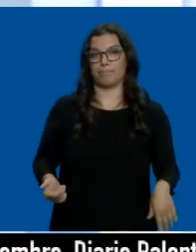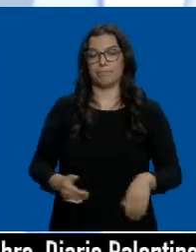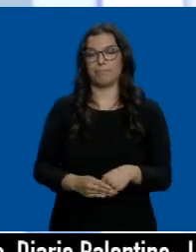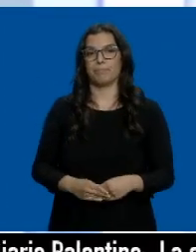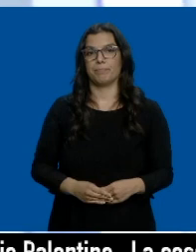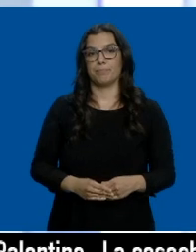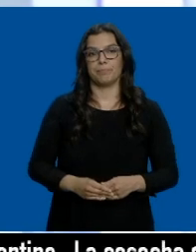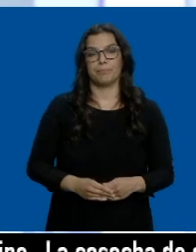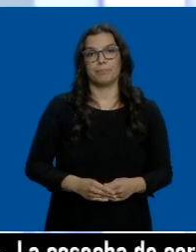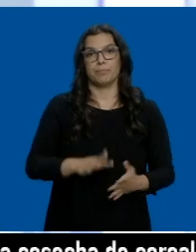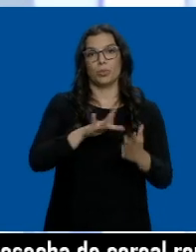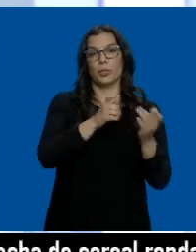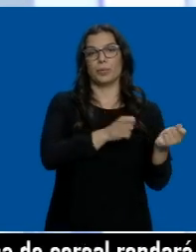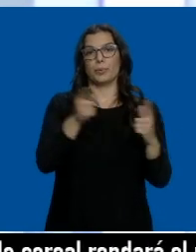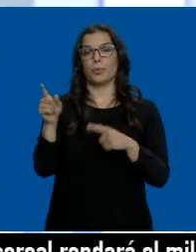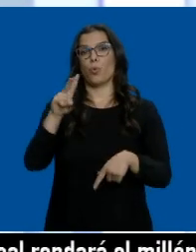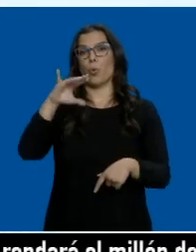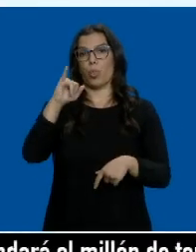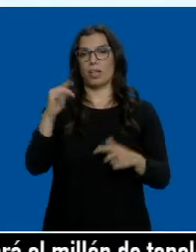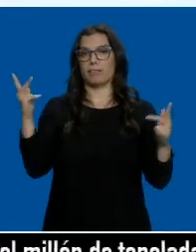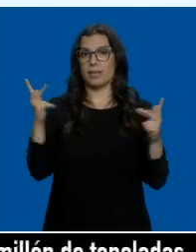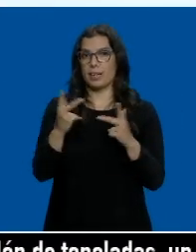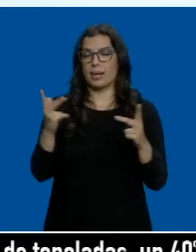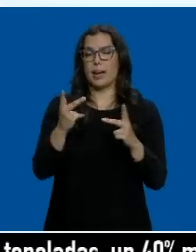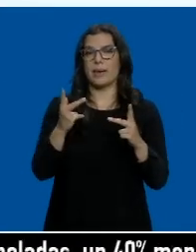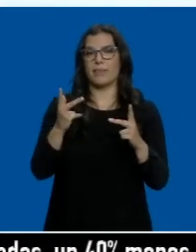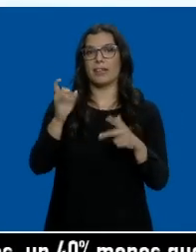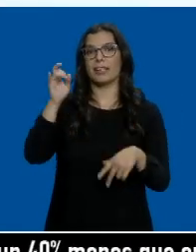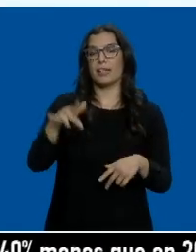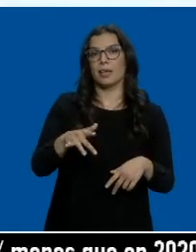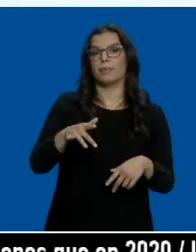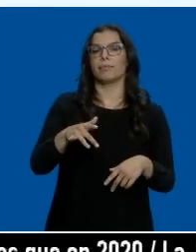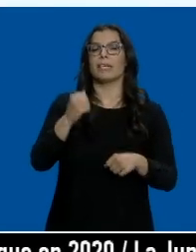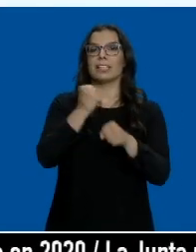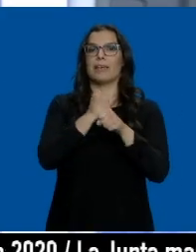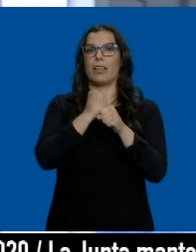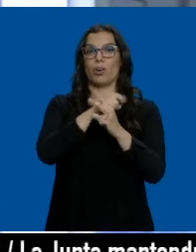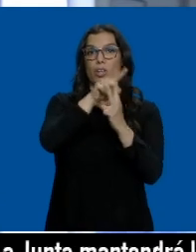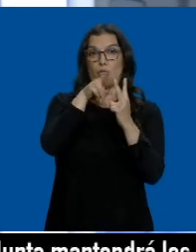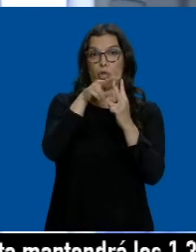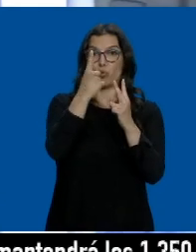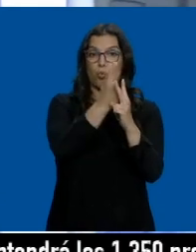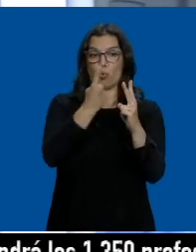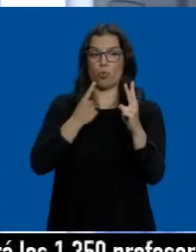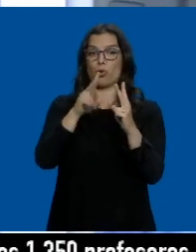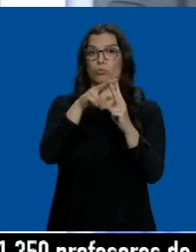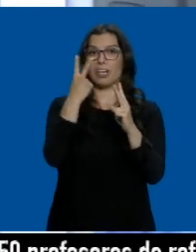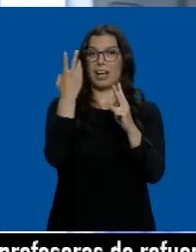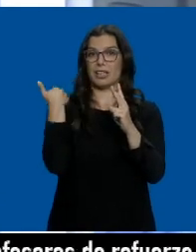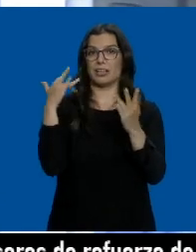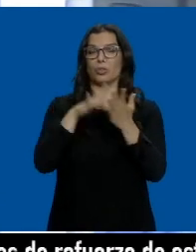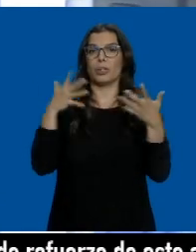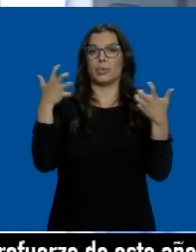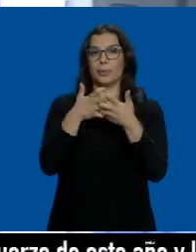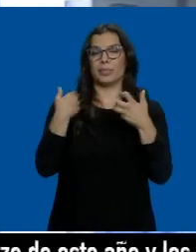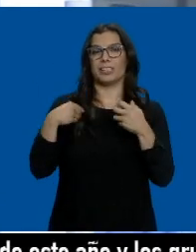Ha sido ingresado en la UCI con pronóstico grave uno de los dos trabajadores que ayer sufrieron un accidente laboral